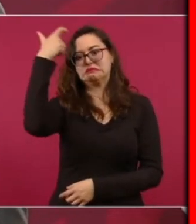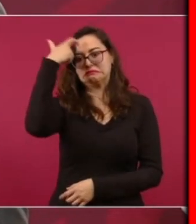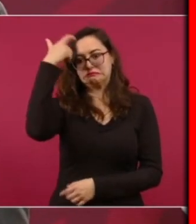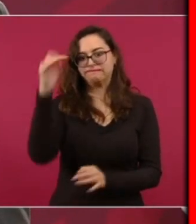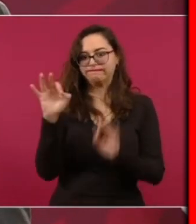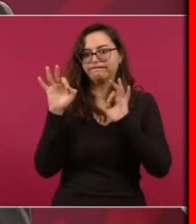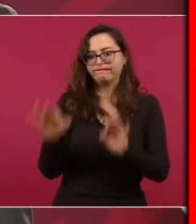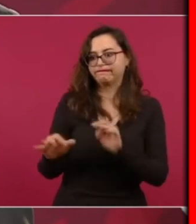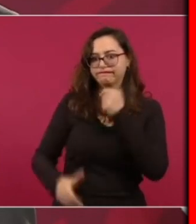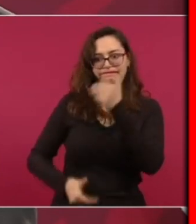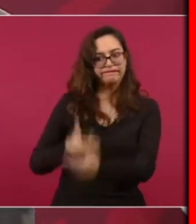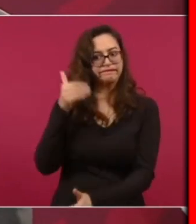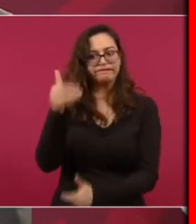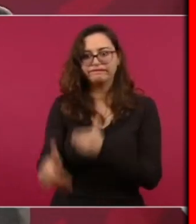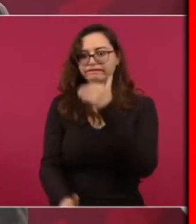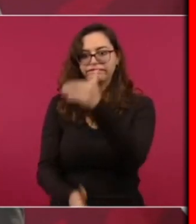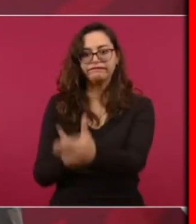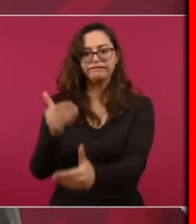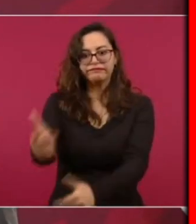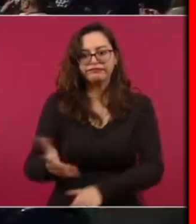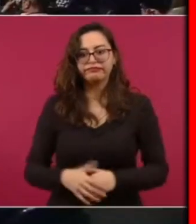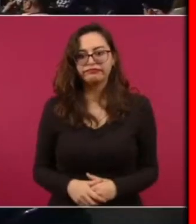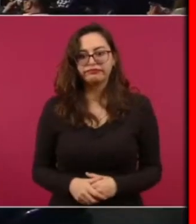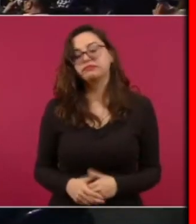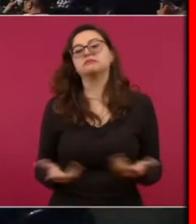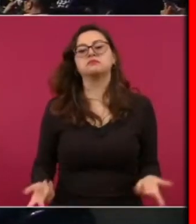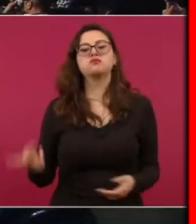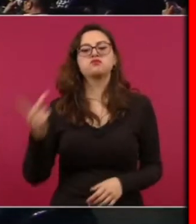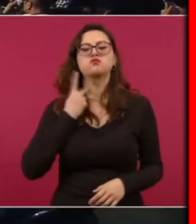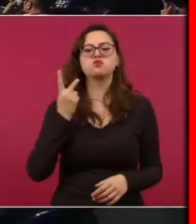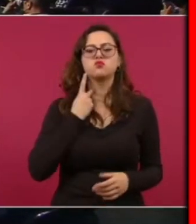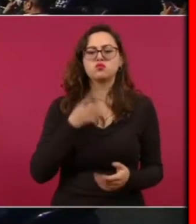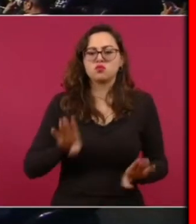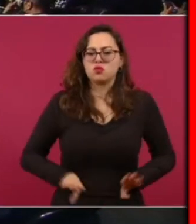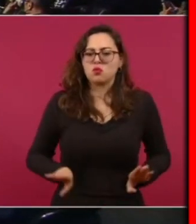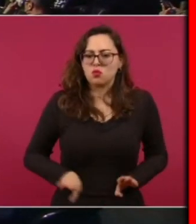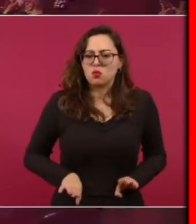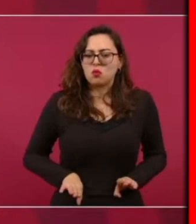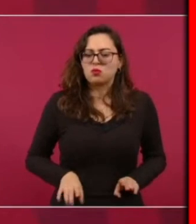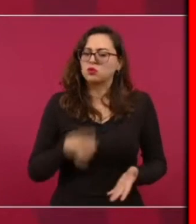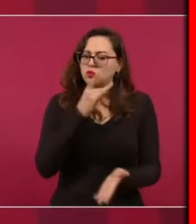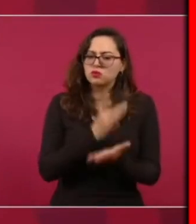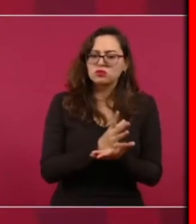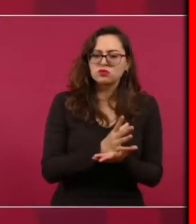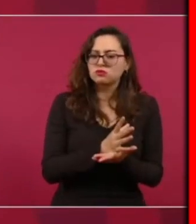No sólo en Cuadros dirigentes Sino